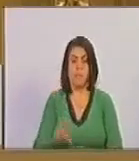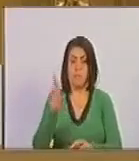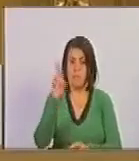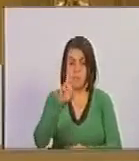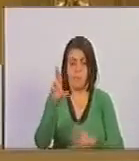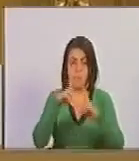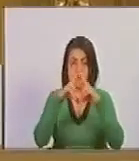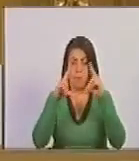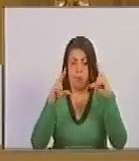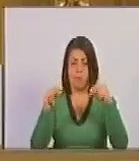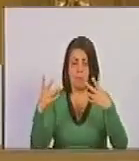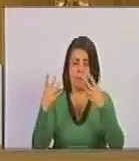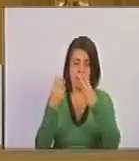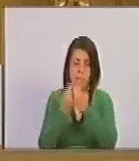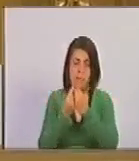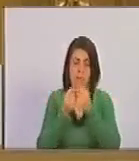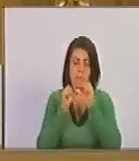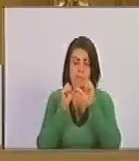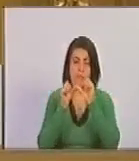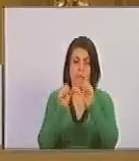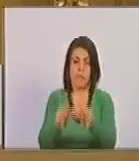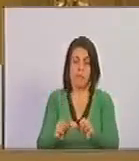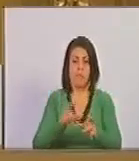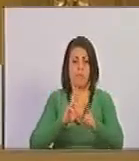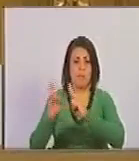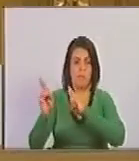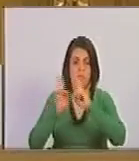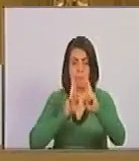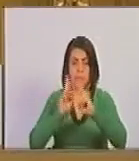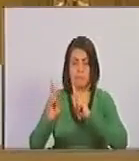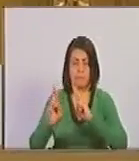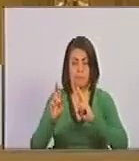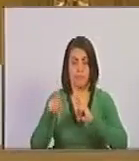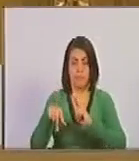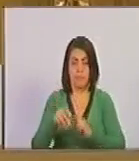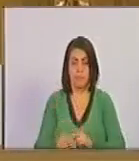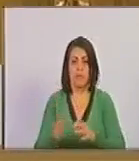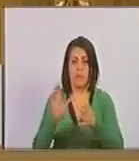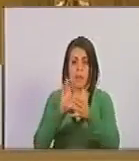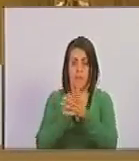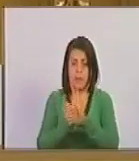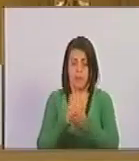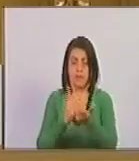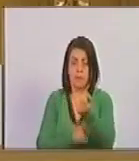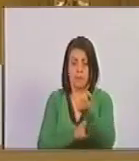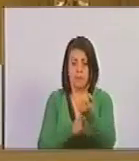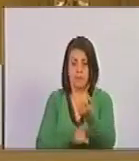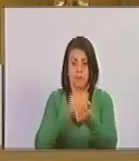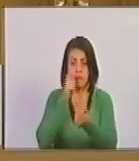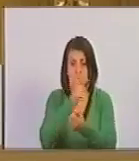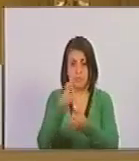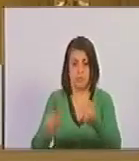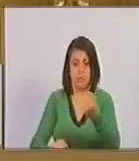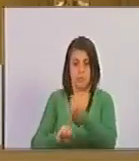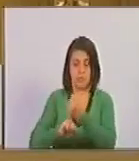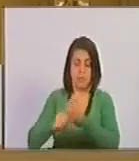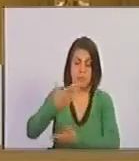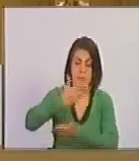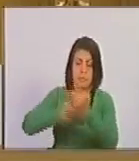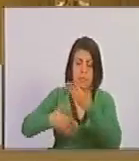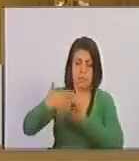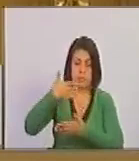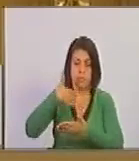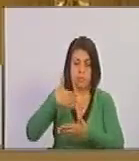República de Nicaragua ha mantenido relaciones de demanda, de amistad, de solidaridad recíproca,